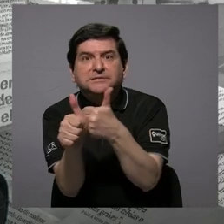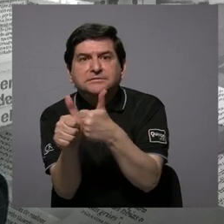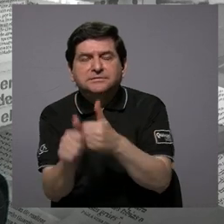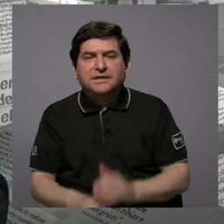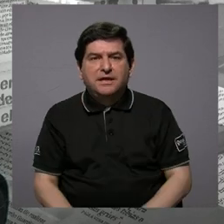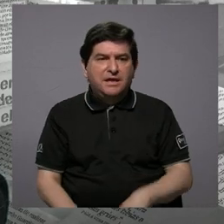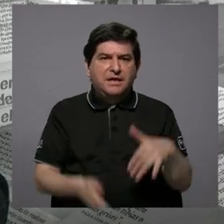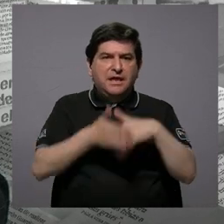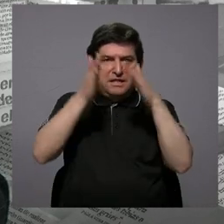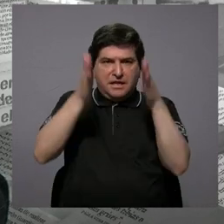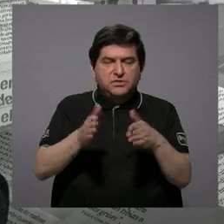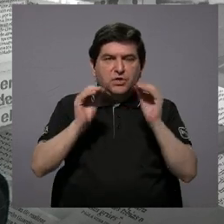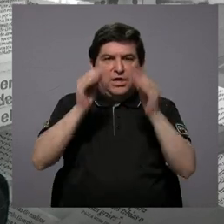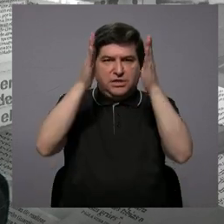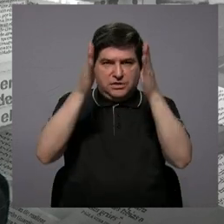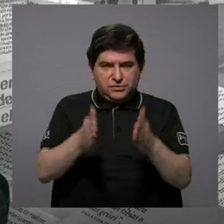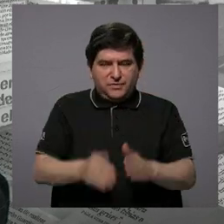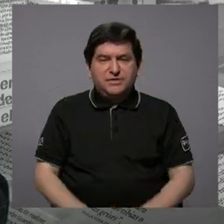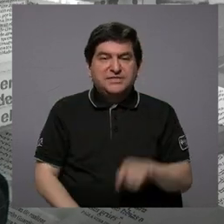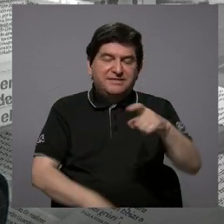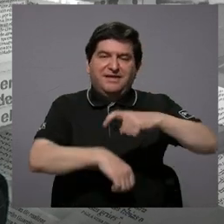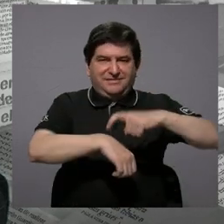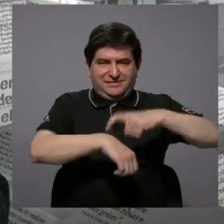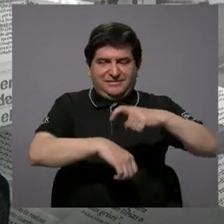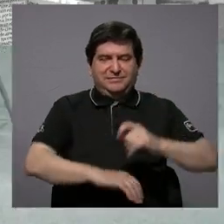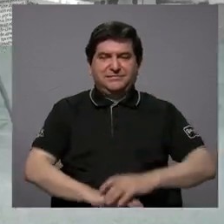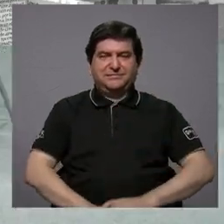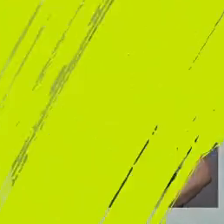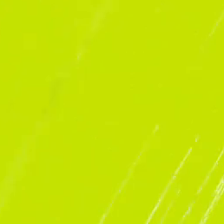de estudiantes y profesores de la época.